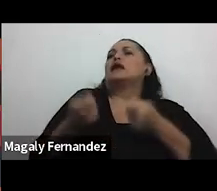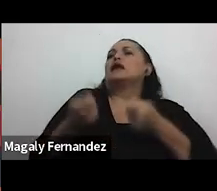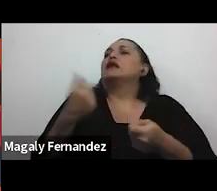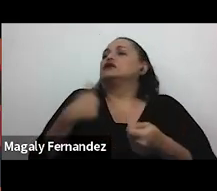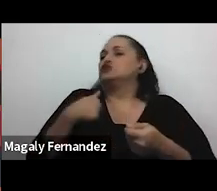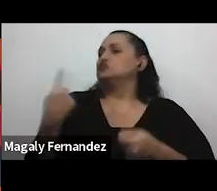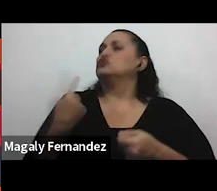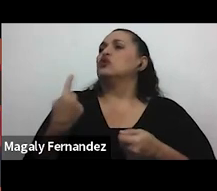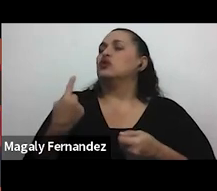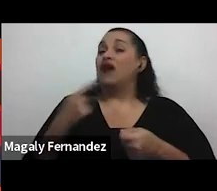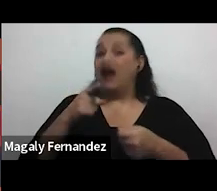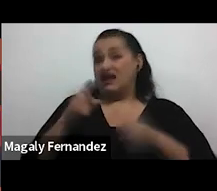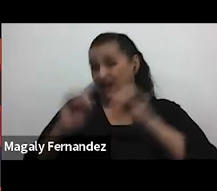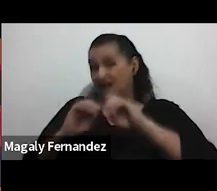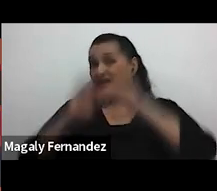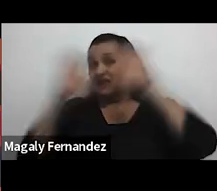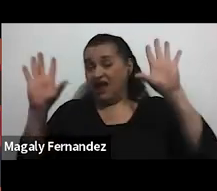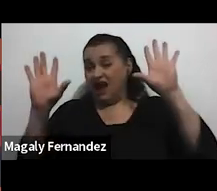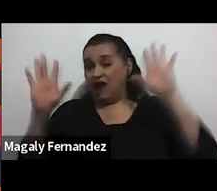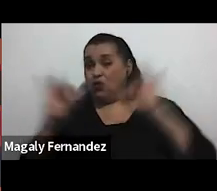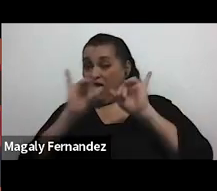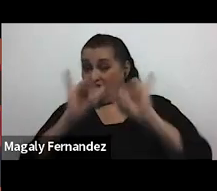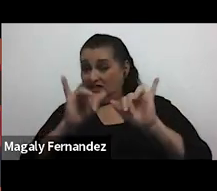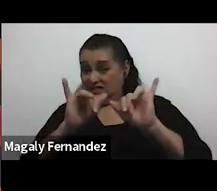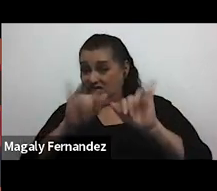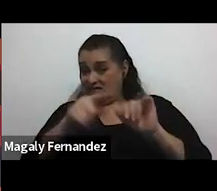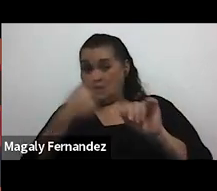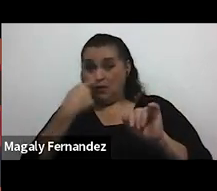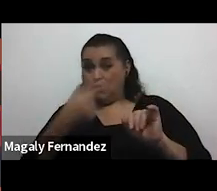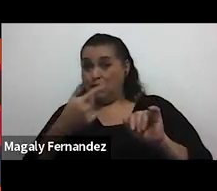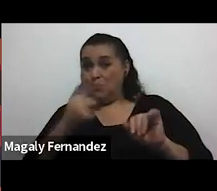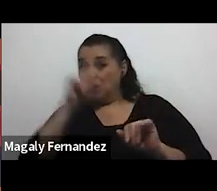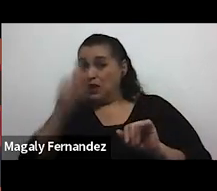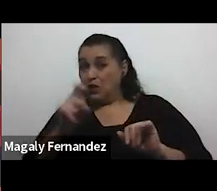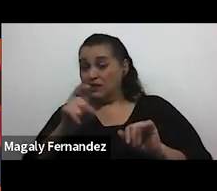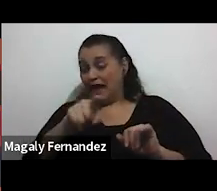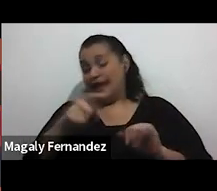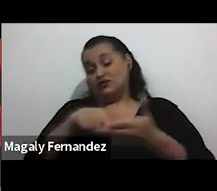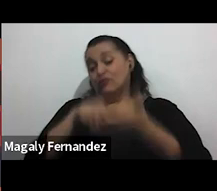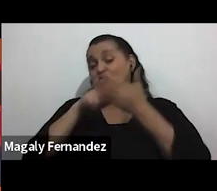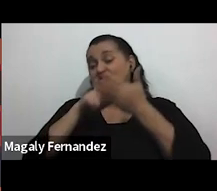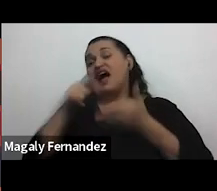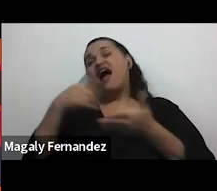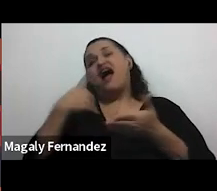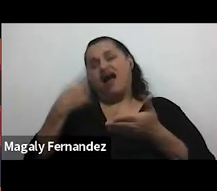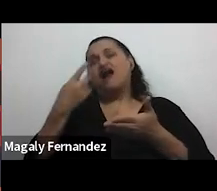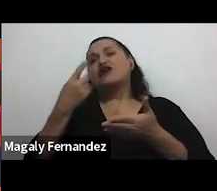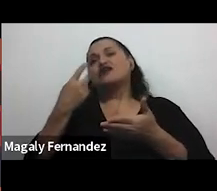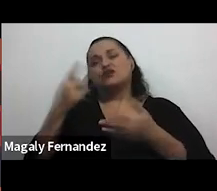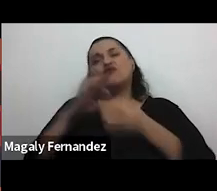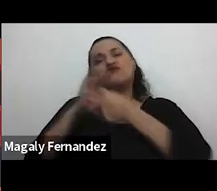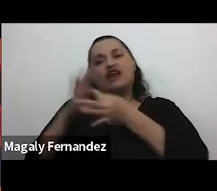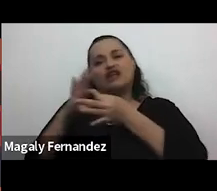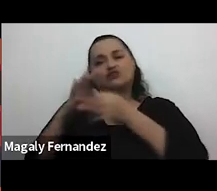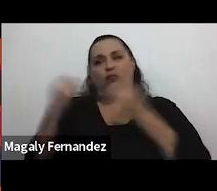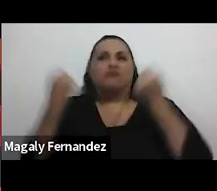ya claramente esto así tal cual como se muestra en la pregunta me evidencia a mí que hay una una relación de